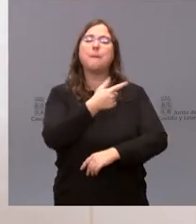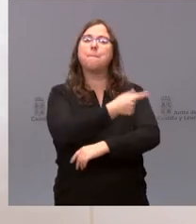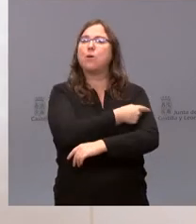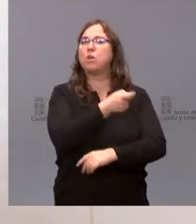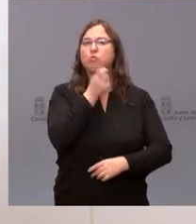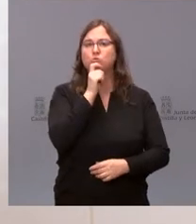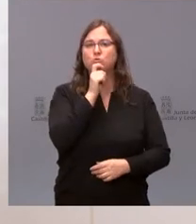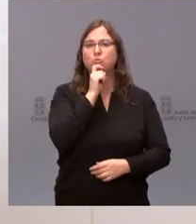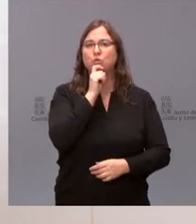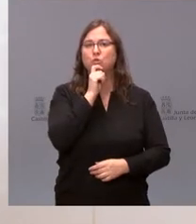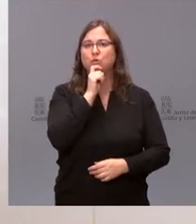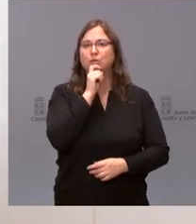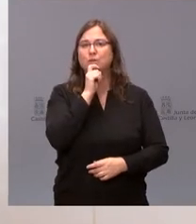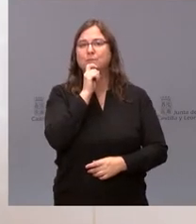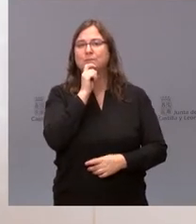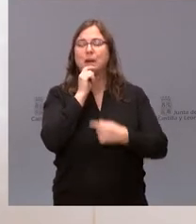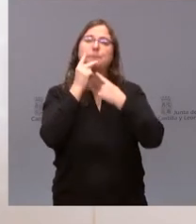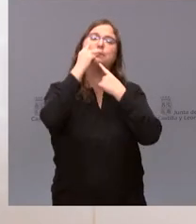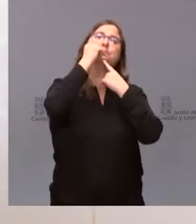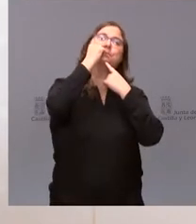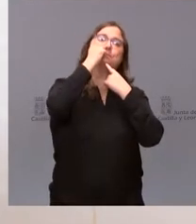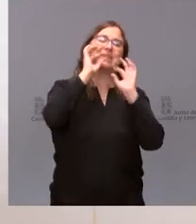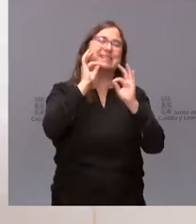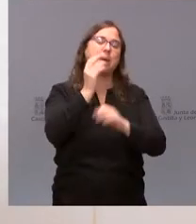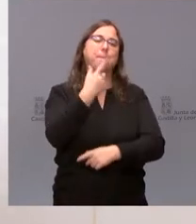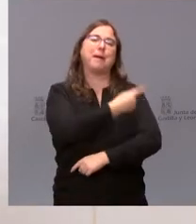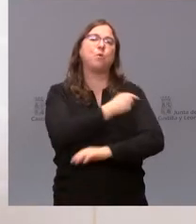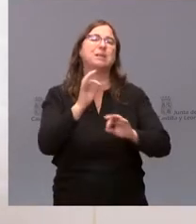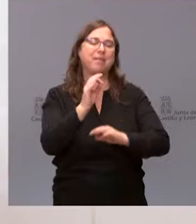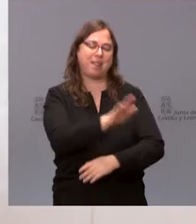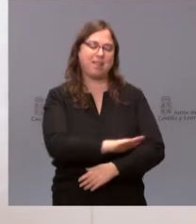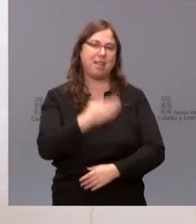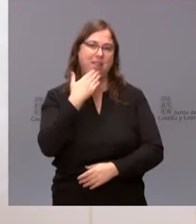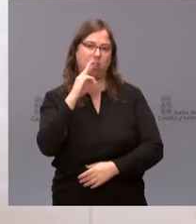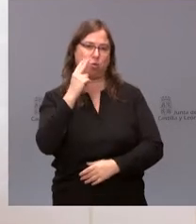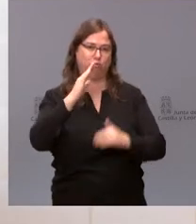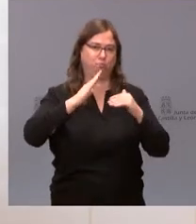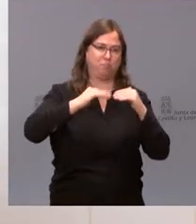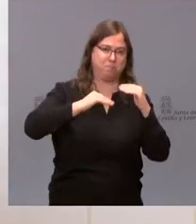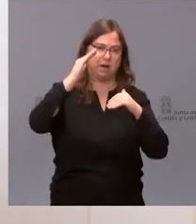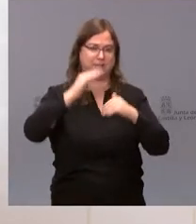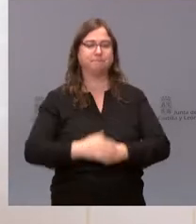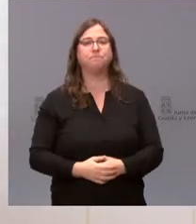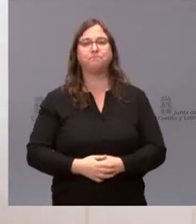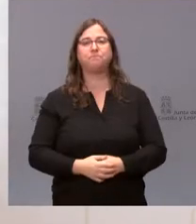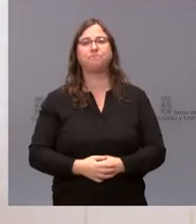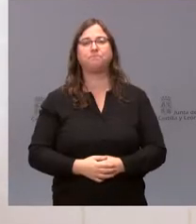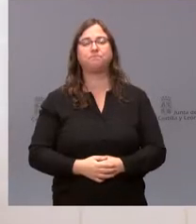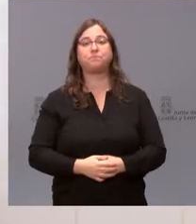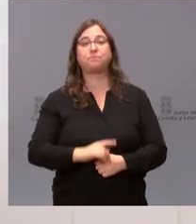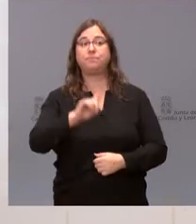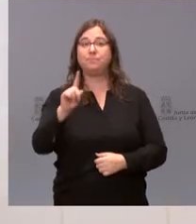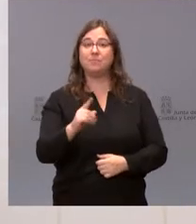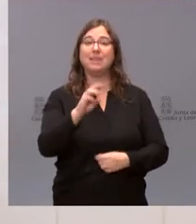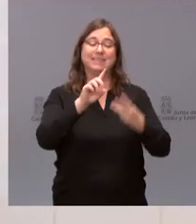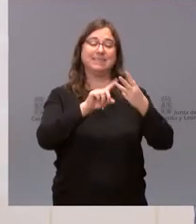atenuada intranasal y esta es la que vamos a ofrecer en Castilla y León. En tercer lugar, respecto a la